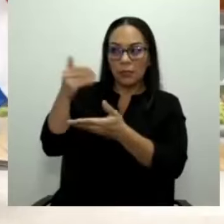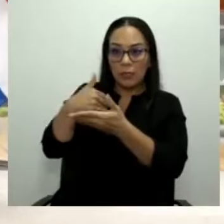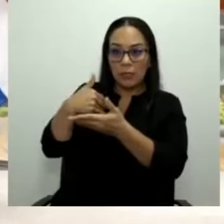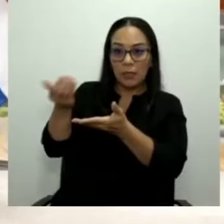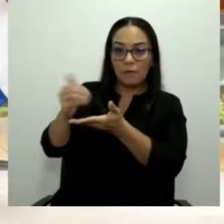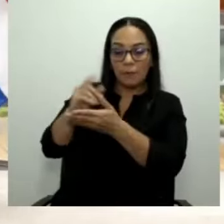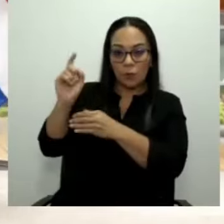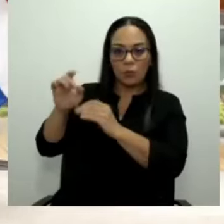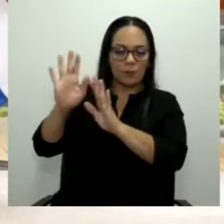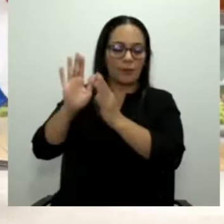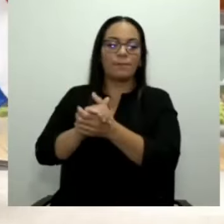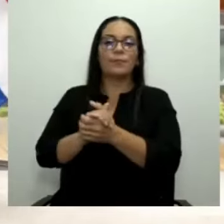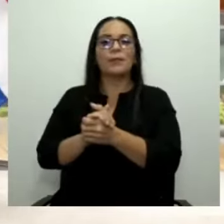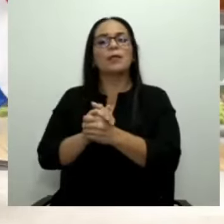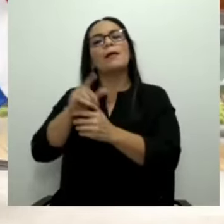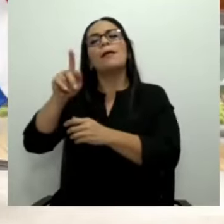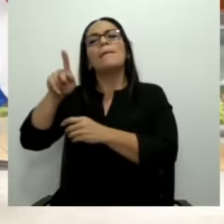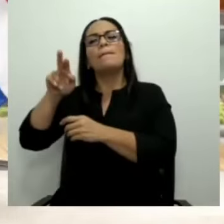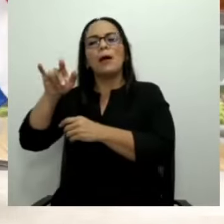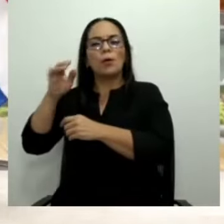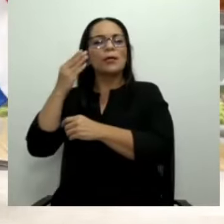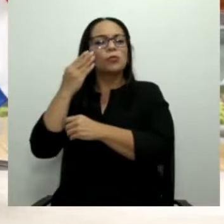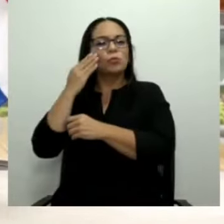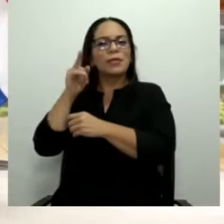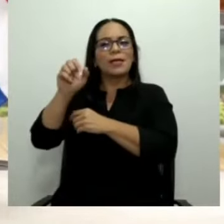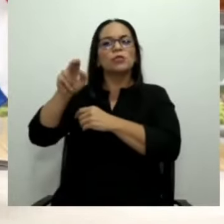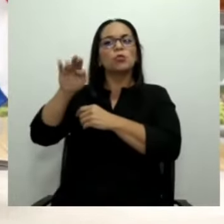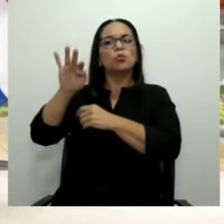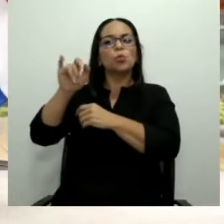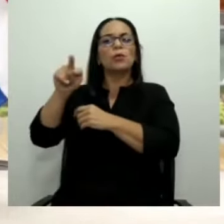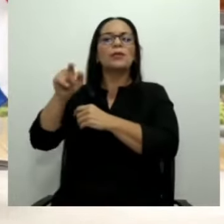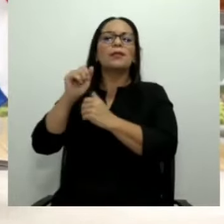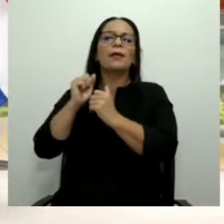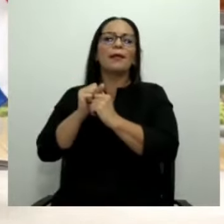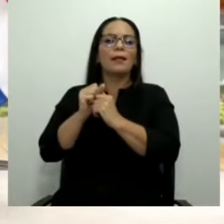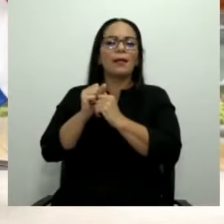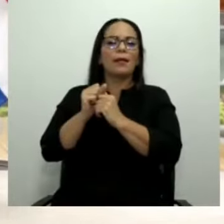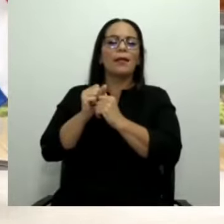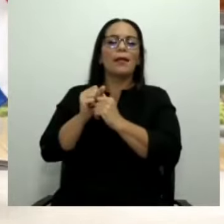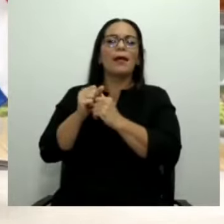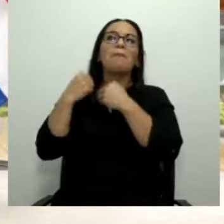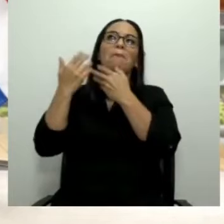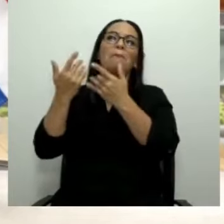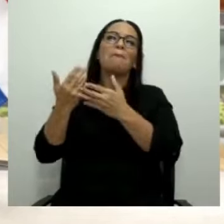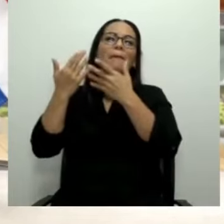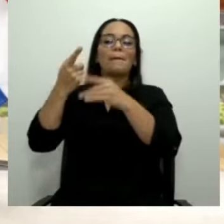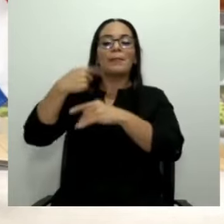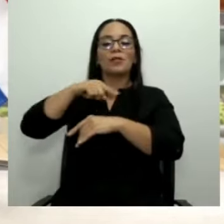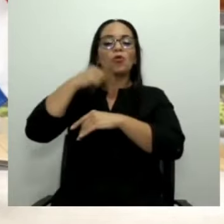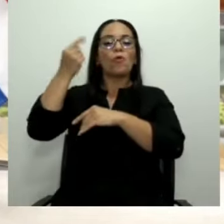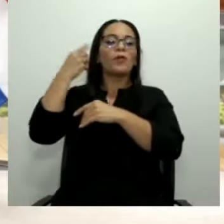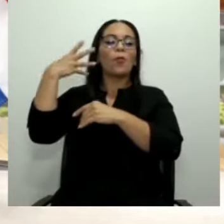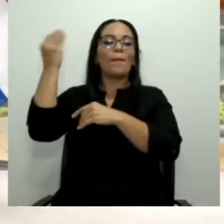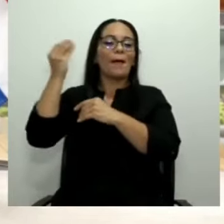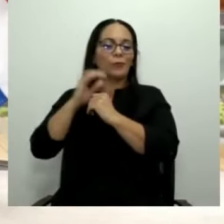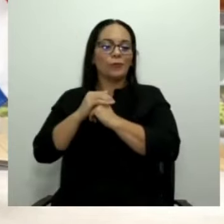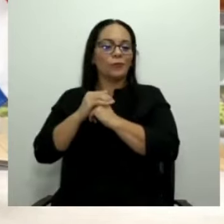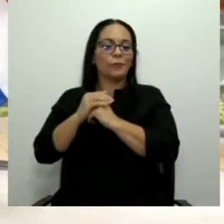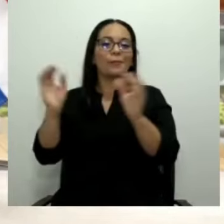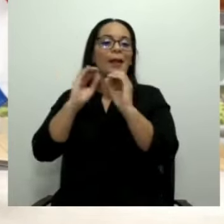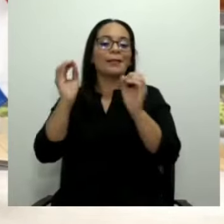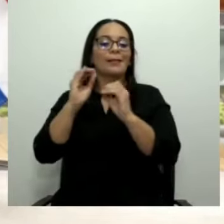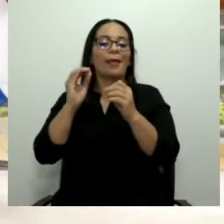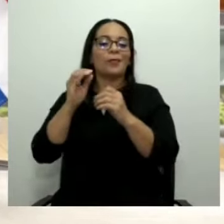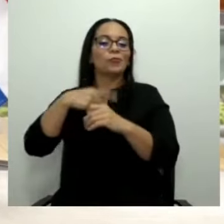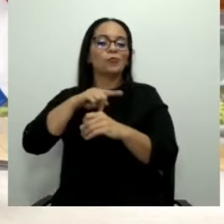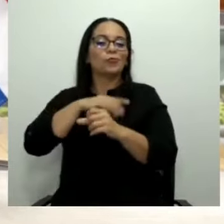Pero déjame una cosa, ¿no será que SUTEL está pateando el tarro para que pase esta administración y no hagamos lo que sea en el mejor interés de los costalvisenses?